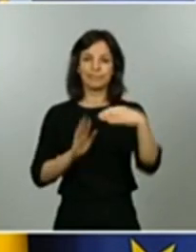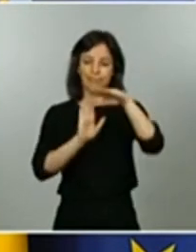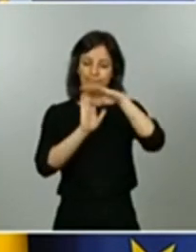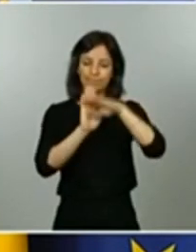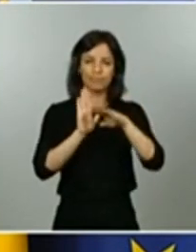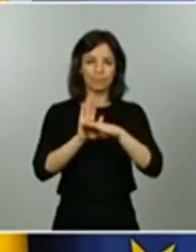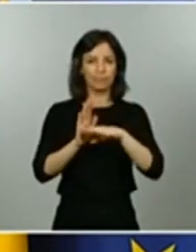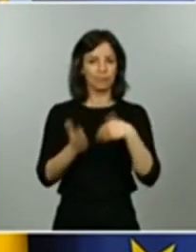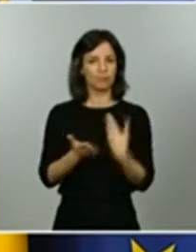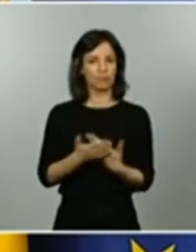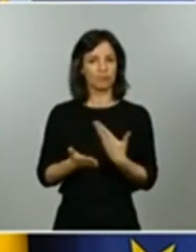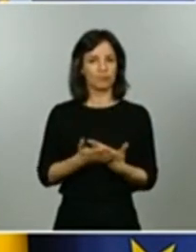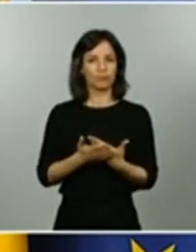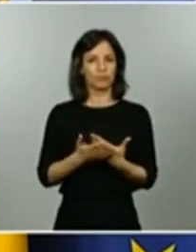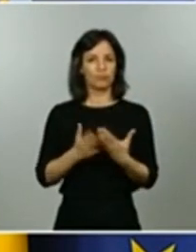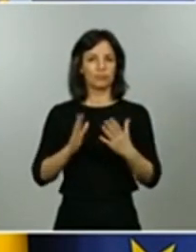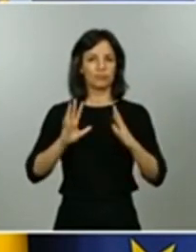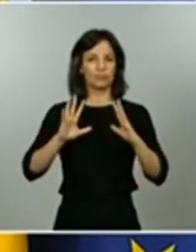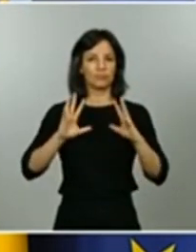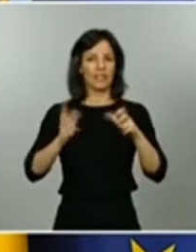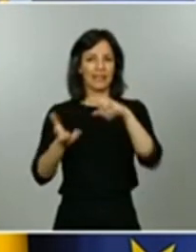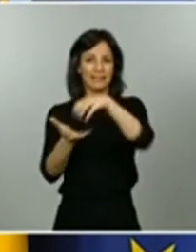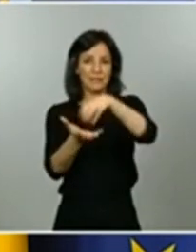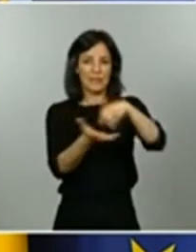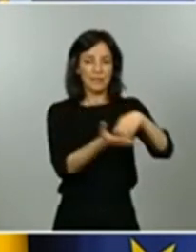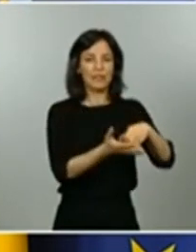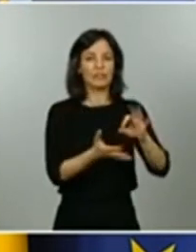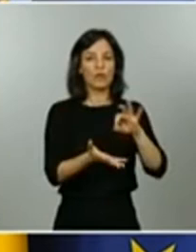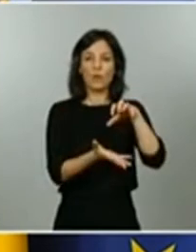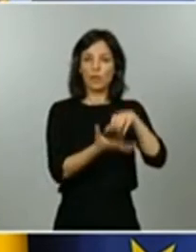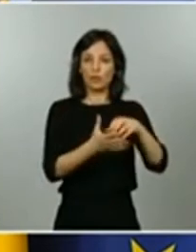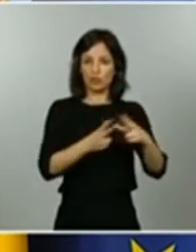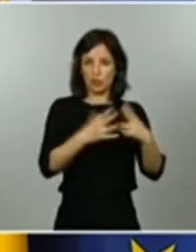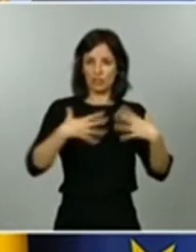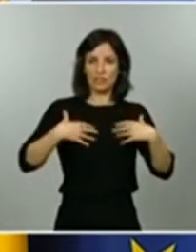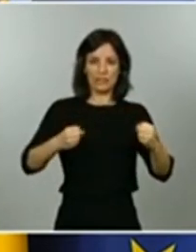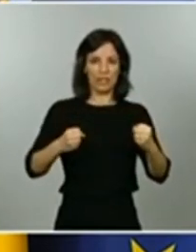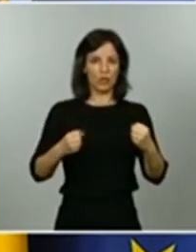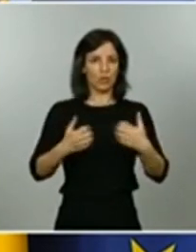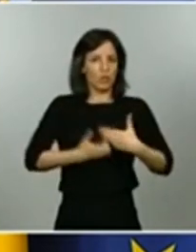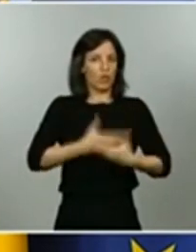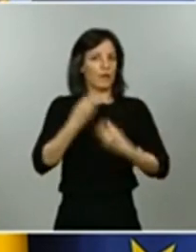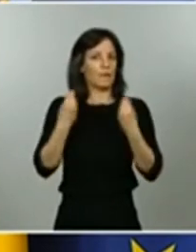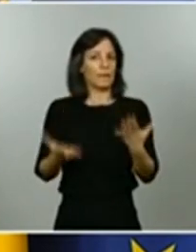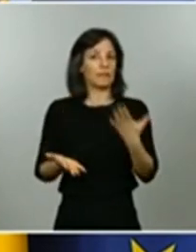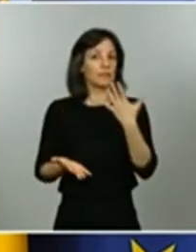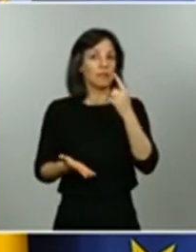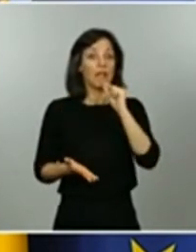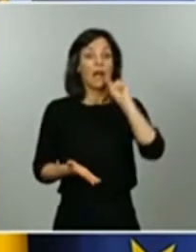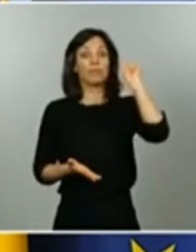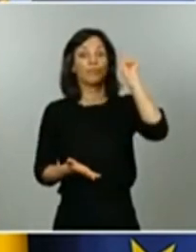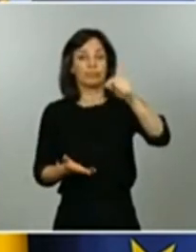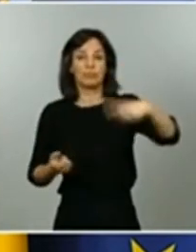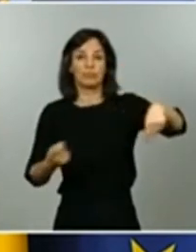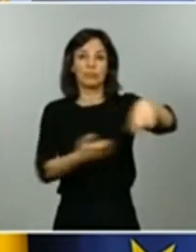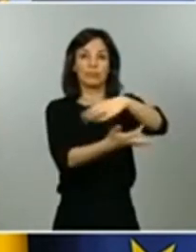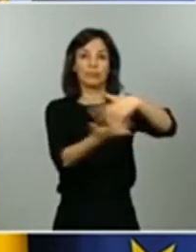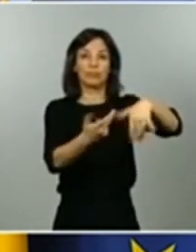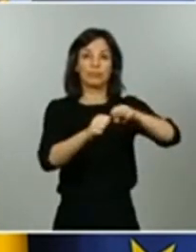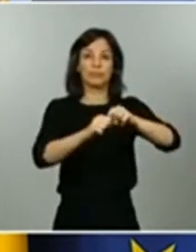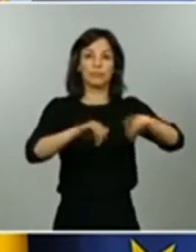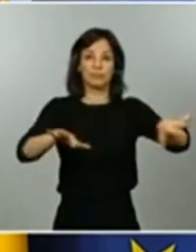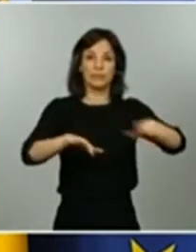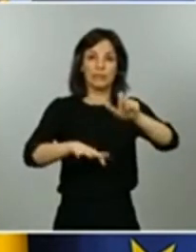residencias y centros sociosanitarios en los que pueda entrar el virus y por lo tanto pueda afectar a población muy frágil.